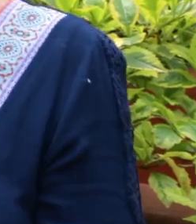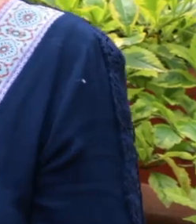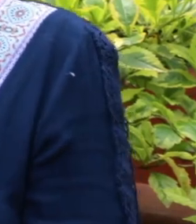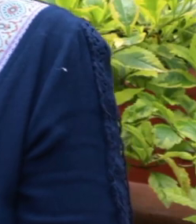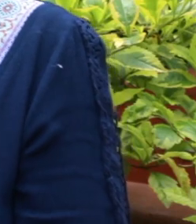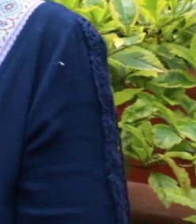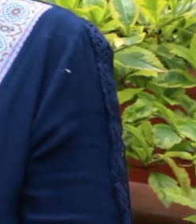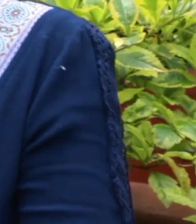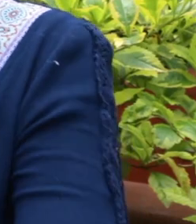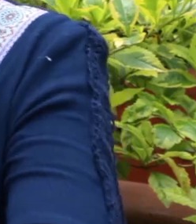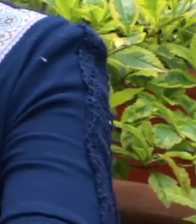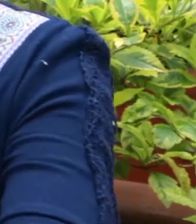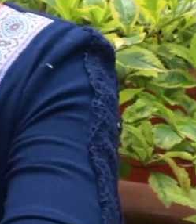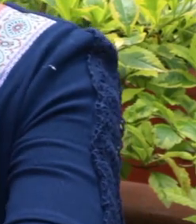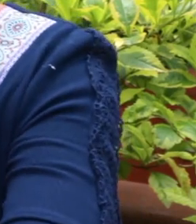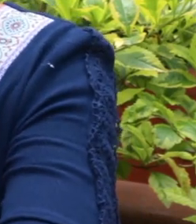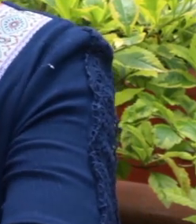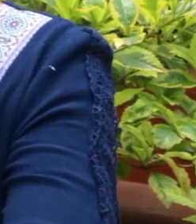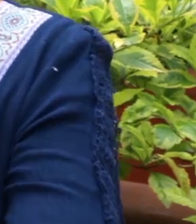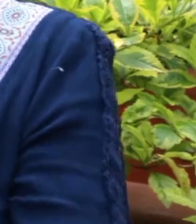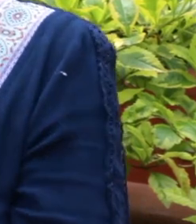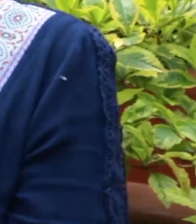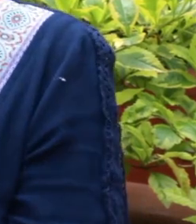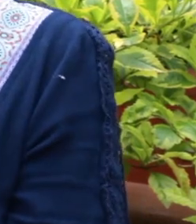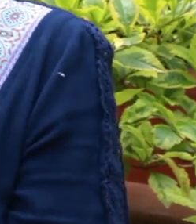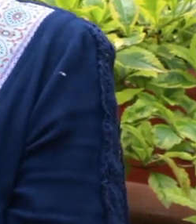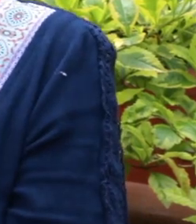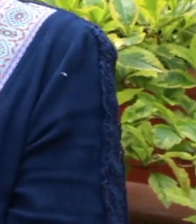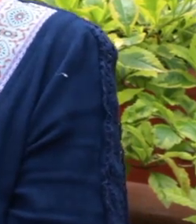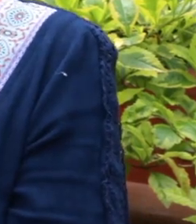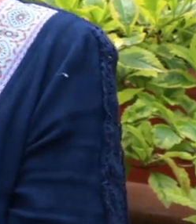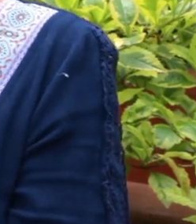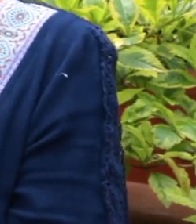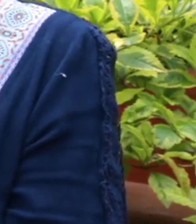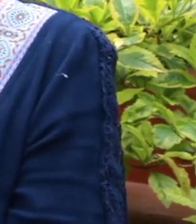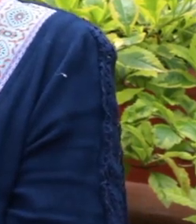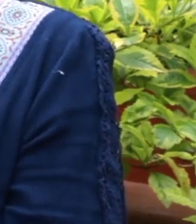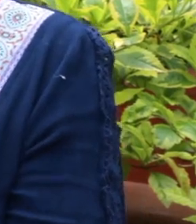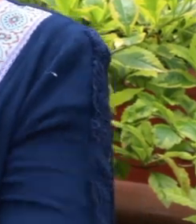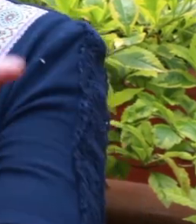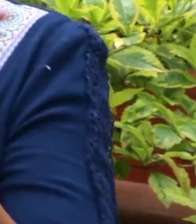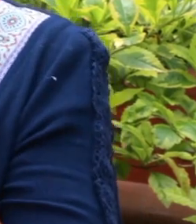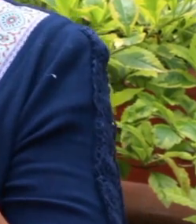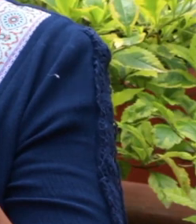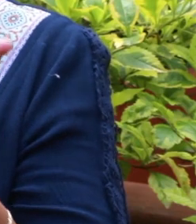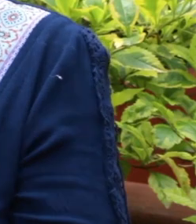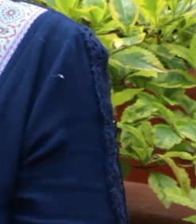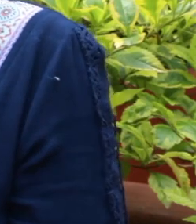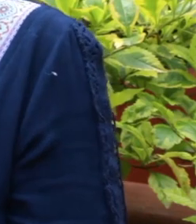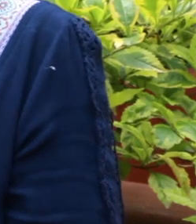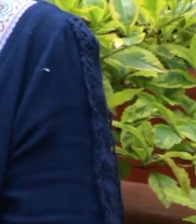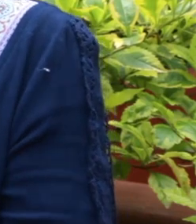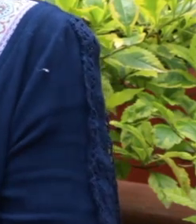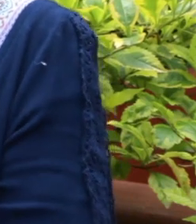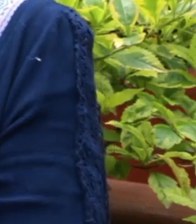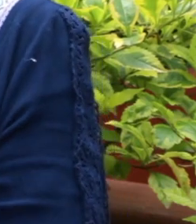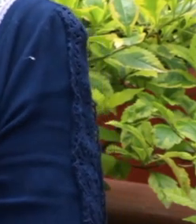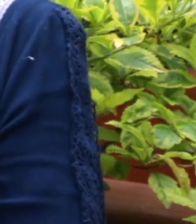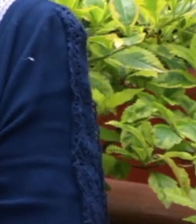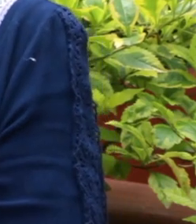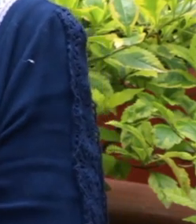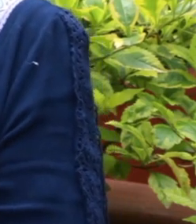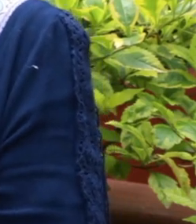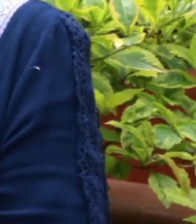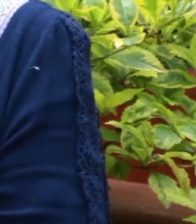superarte, que vas a poder alcanzar metas. Y esfuérzate, esfuérzate siempre. Porque me has demostrado que sí se puede.